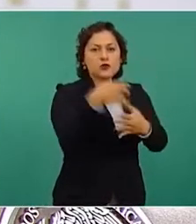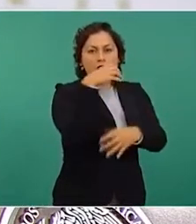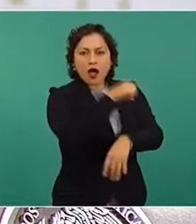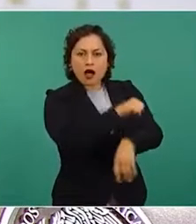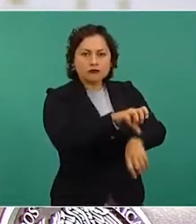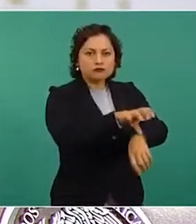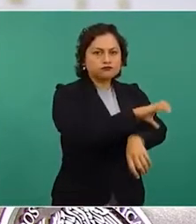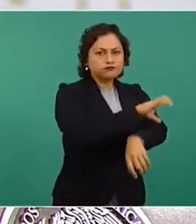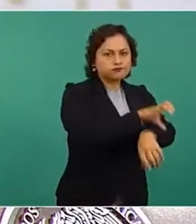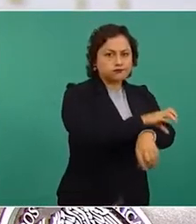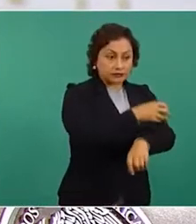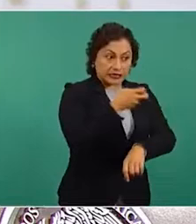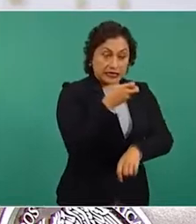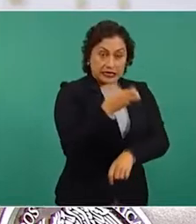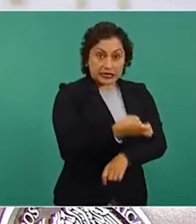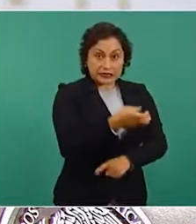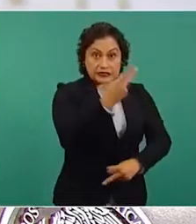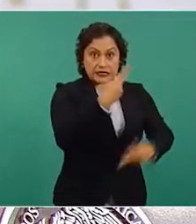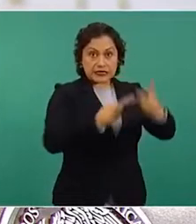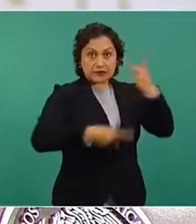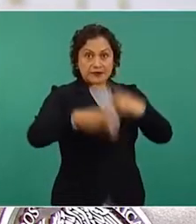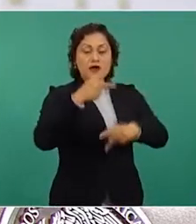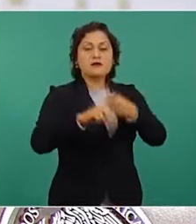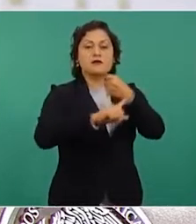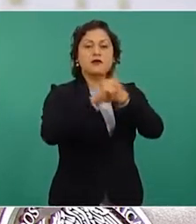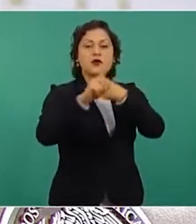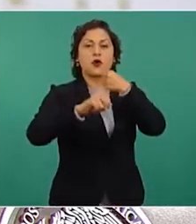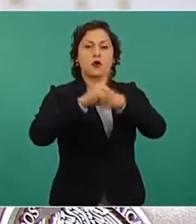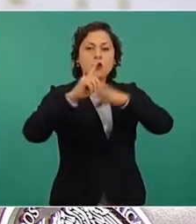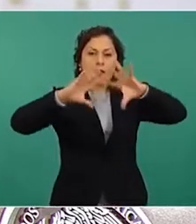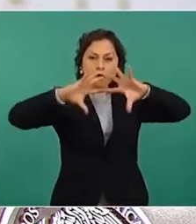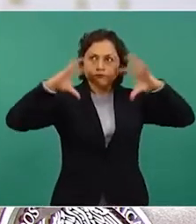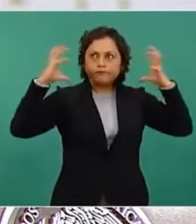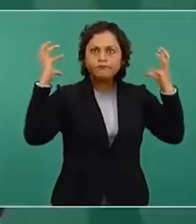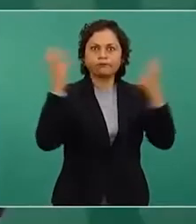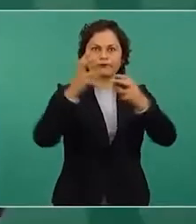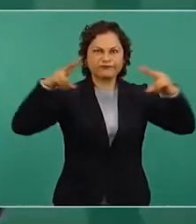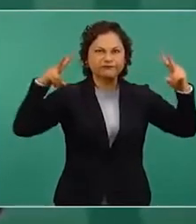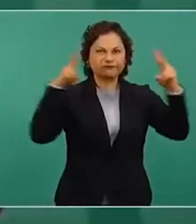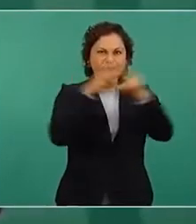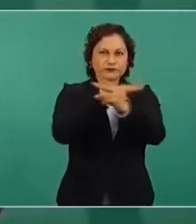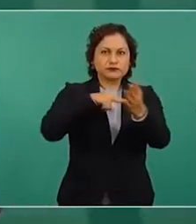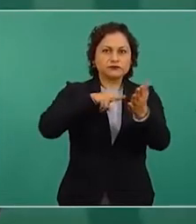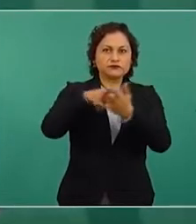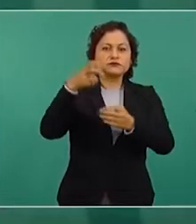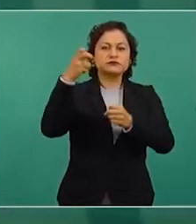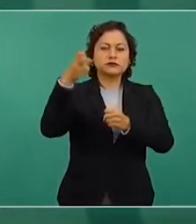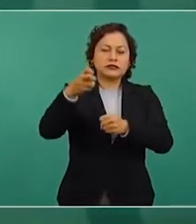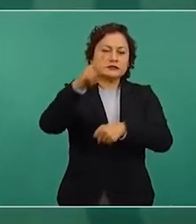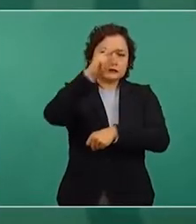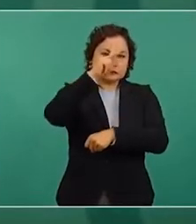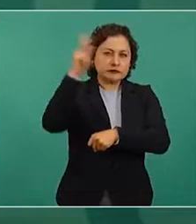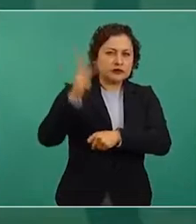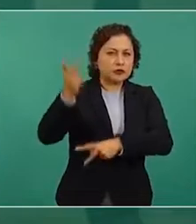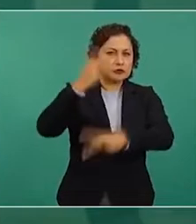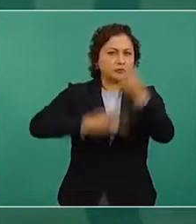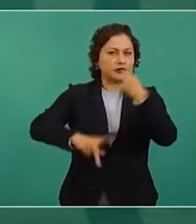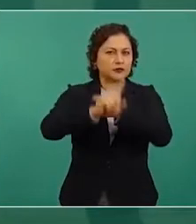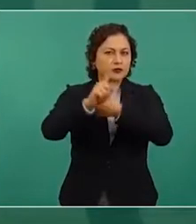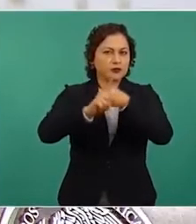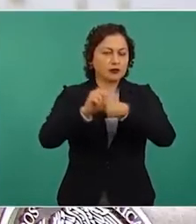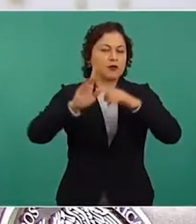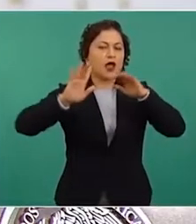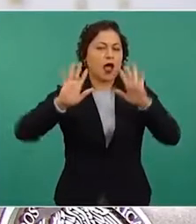gases de efecto invernadero que contribuyen al calentamiento global, según el Washington Post.